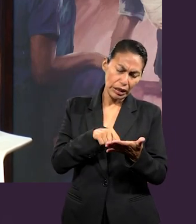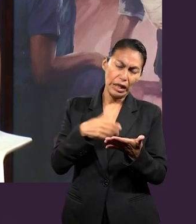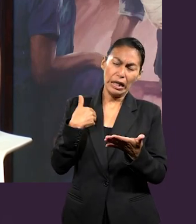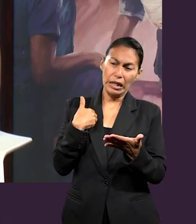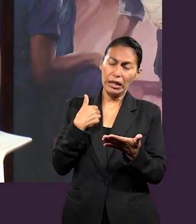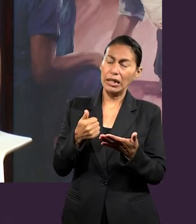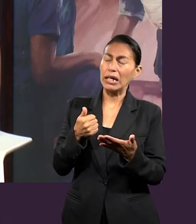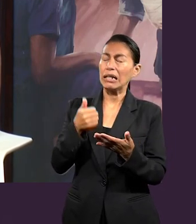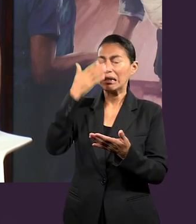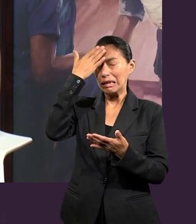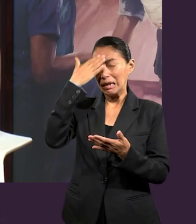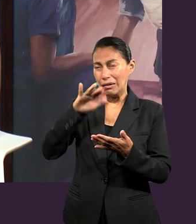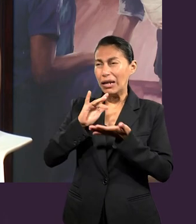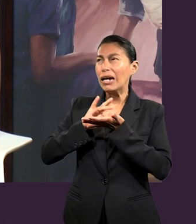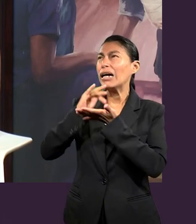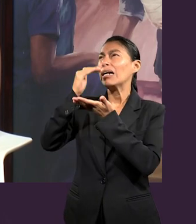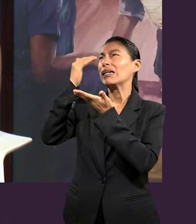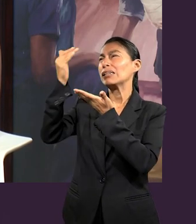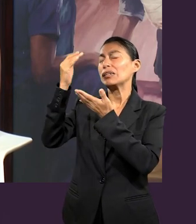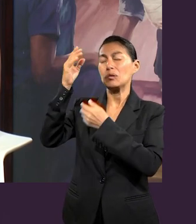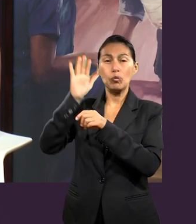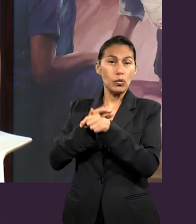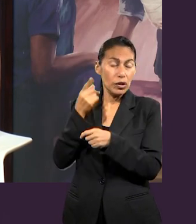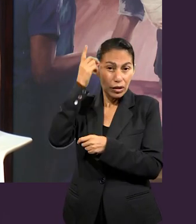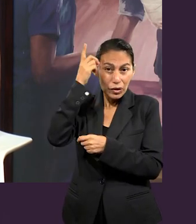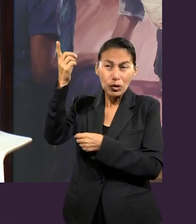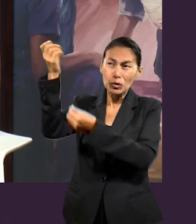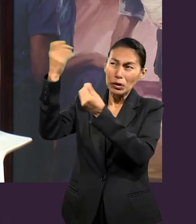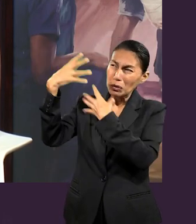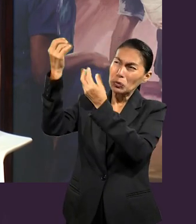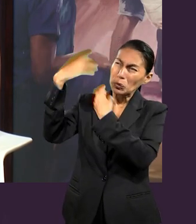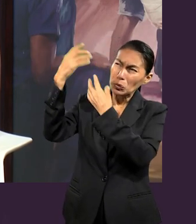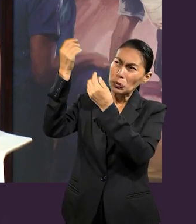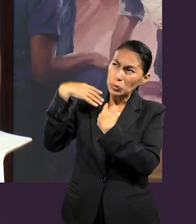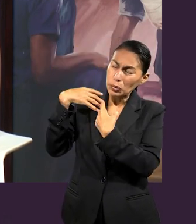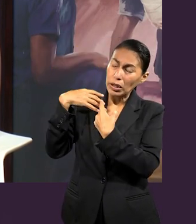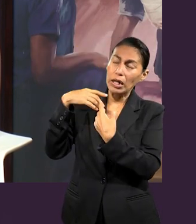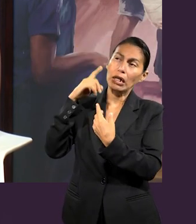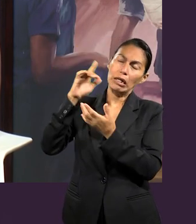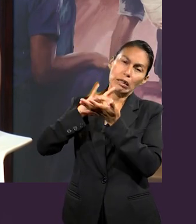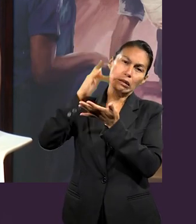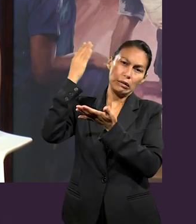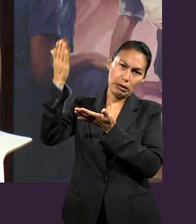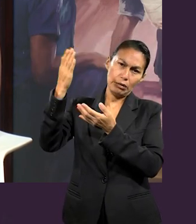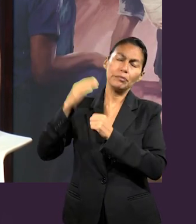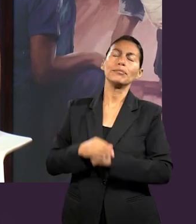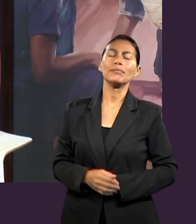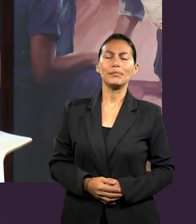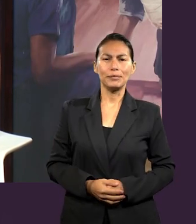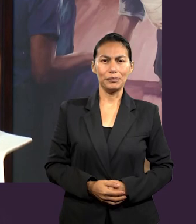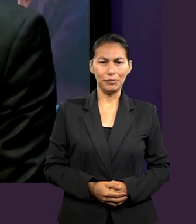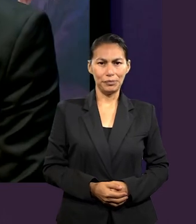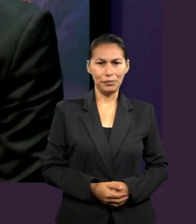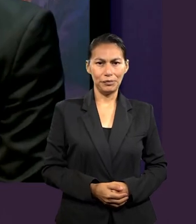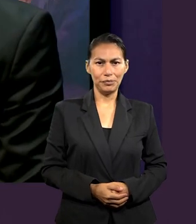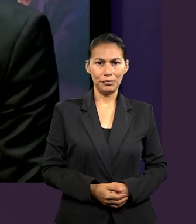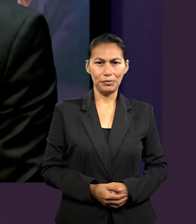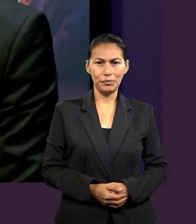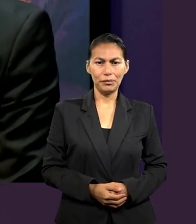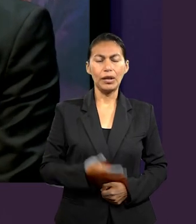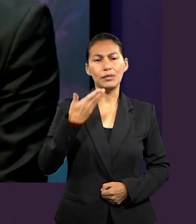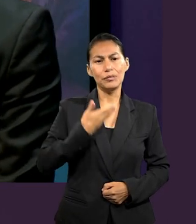lección es que sepamos cómo ser agradecidos con todas aquellas cosas que nos dan Dios, que tenemos en Él y por Él. Ok.